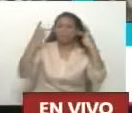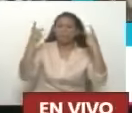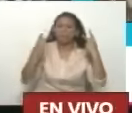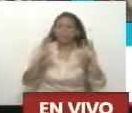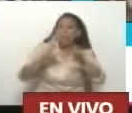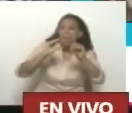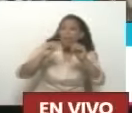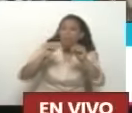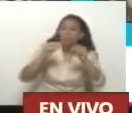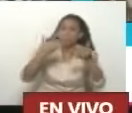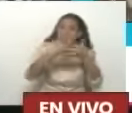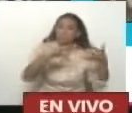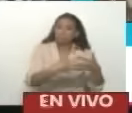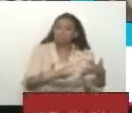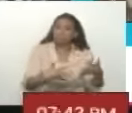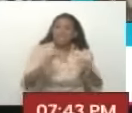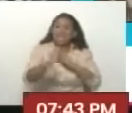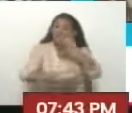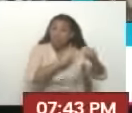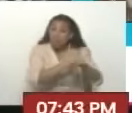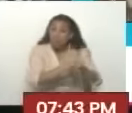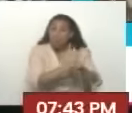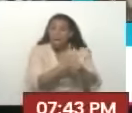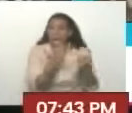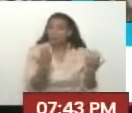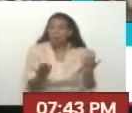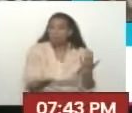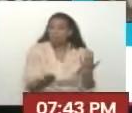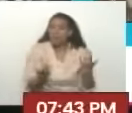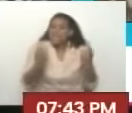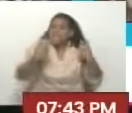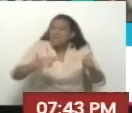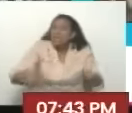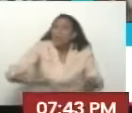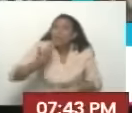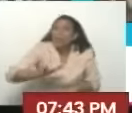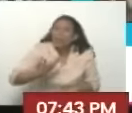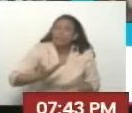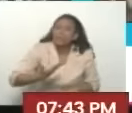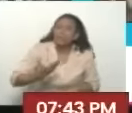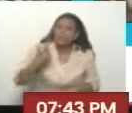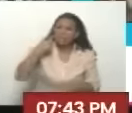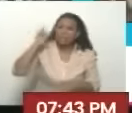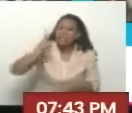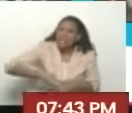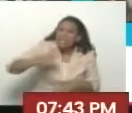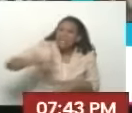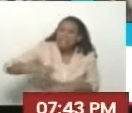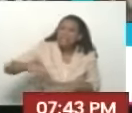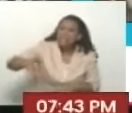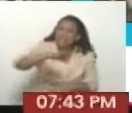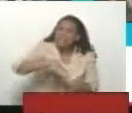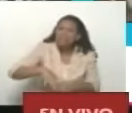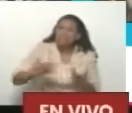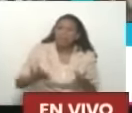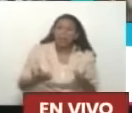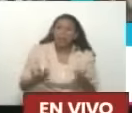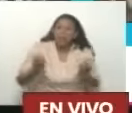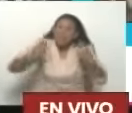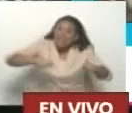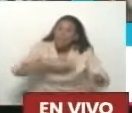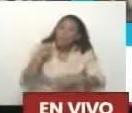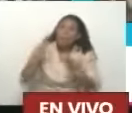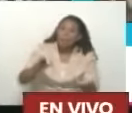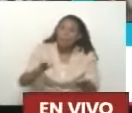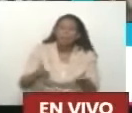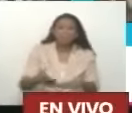habla De esta cuestión Y no le da A estos atentados La importancia Mediática Que merecen? Yo creo